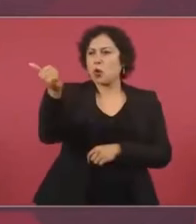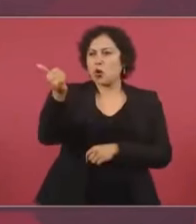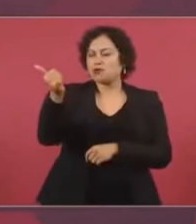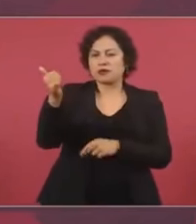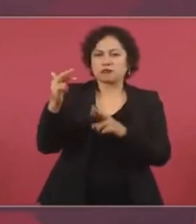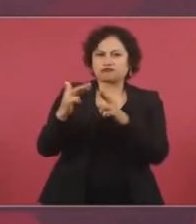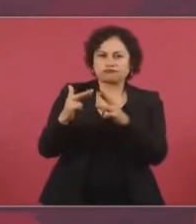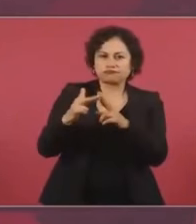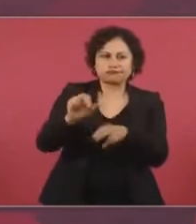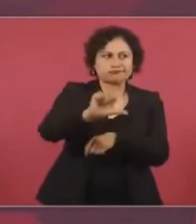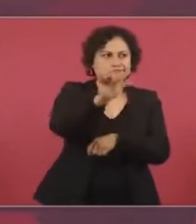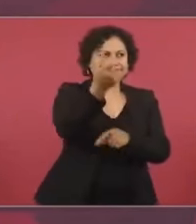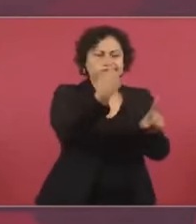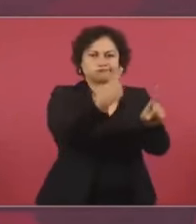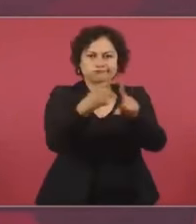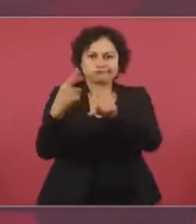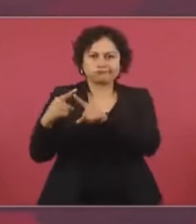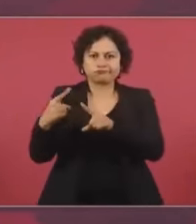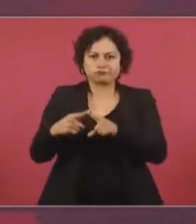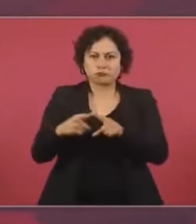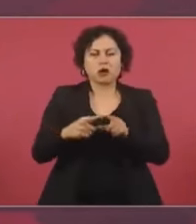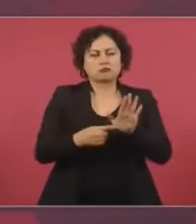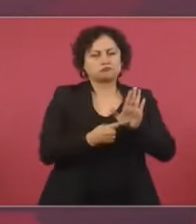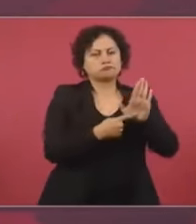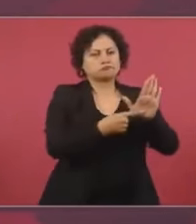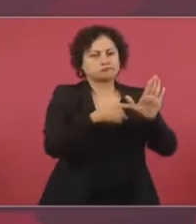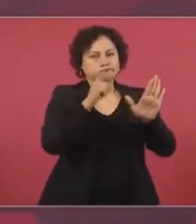y son guadalupanos.